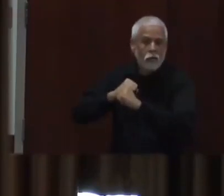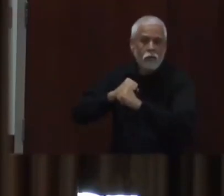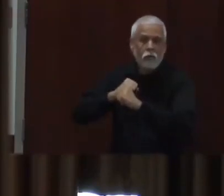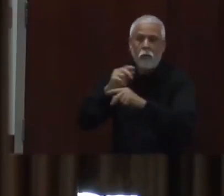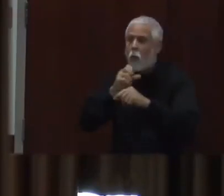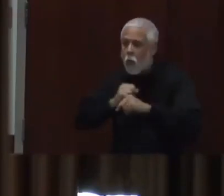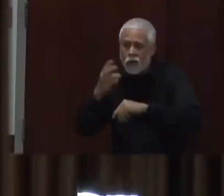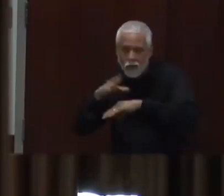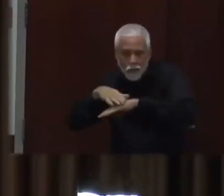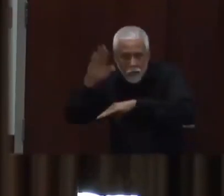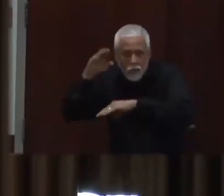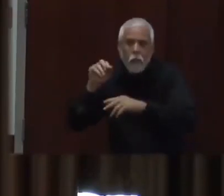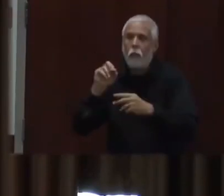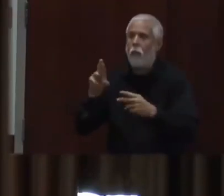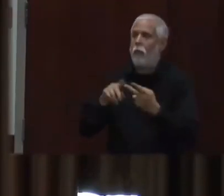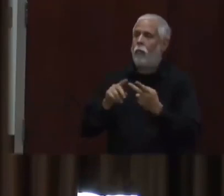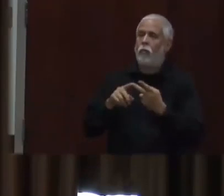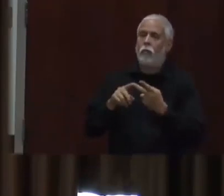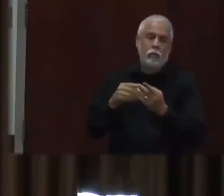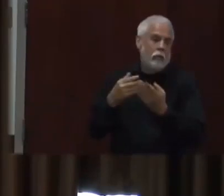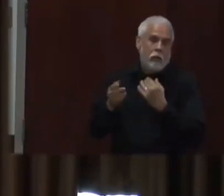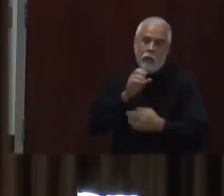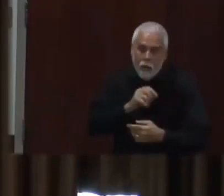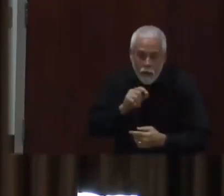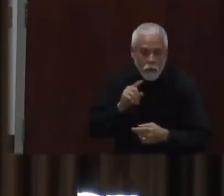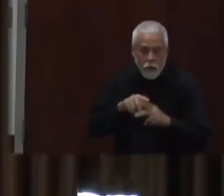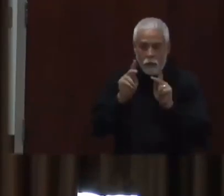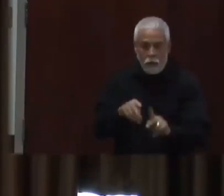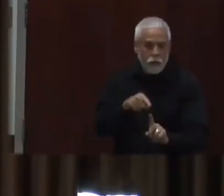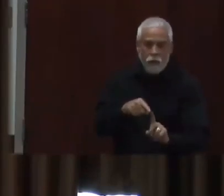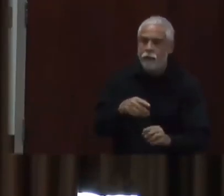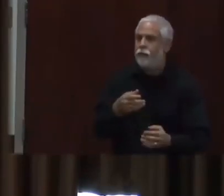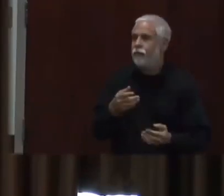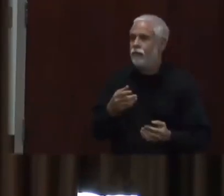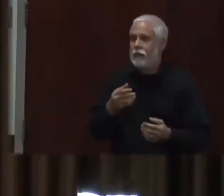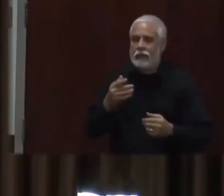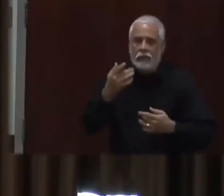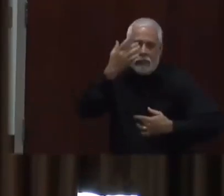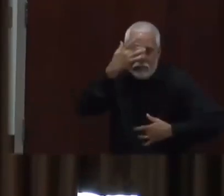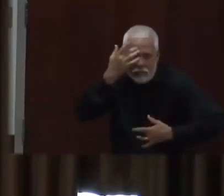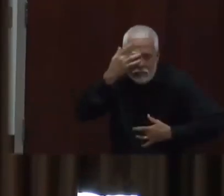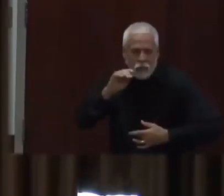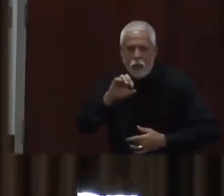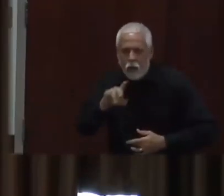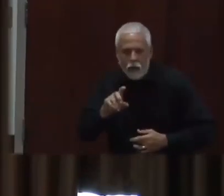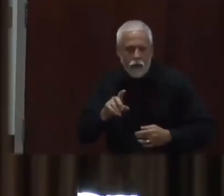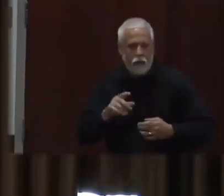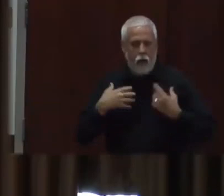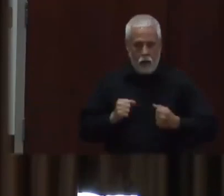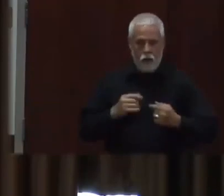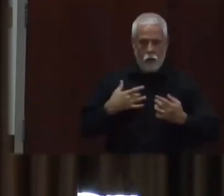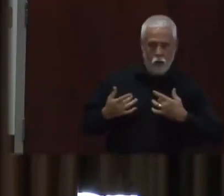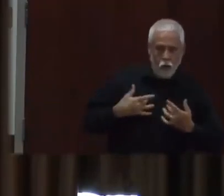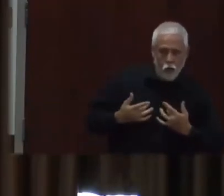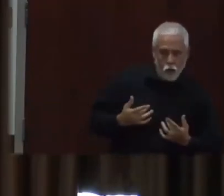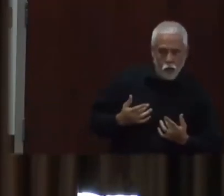Entonces, tal vez sus Días de Acción de Gracias o Navidad se vean diferentes este año. Pero sí entendemos que esto es difícil para la